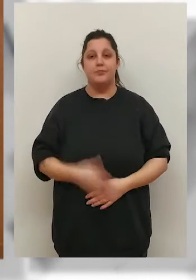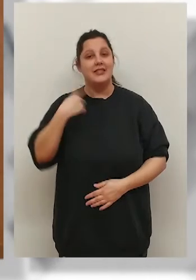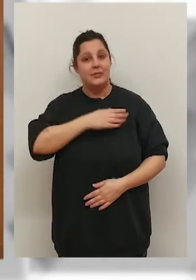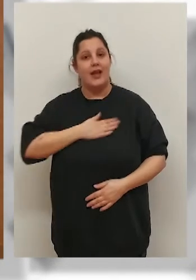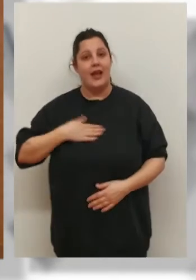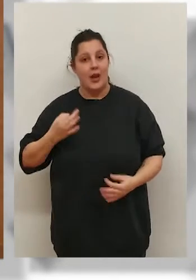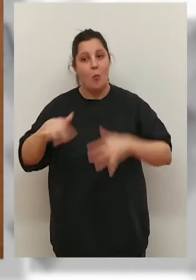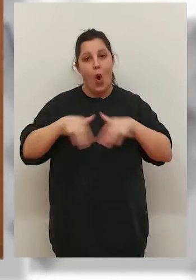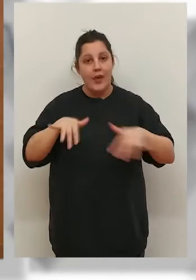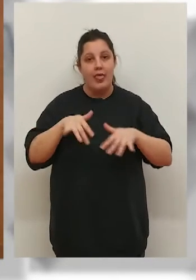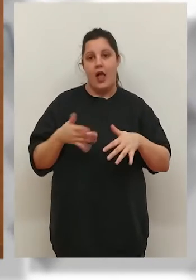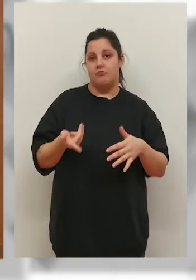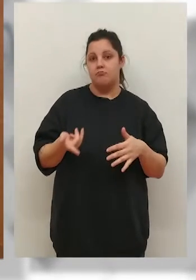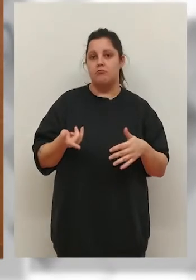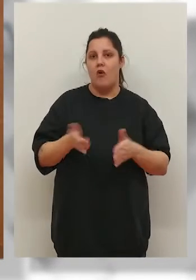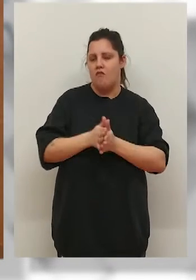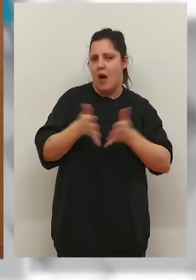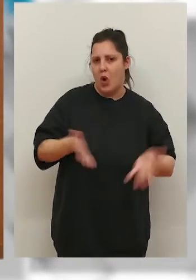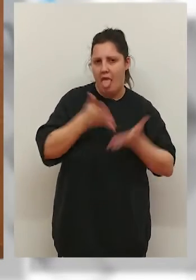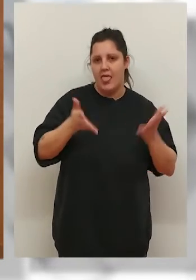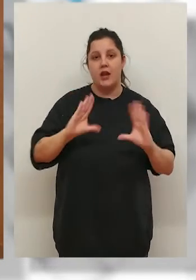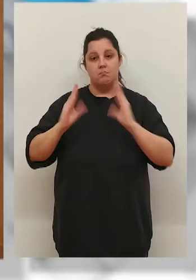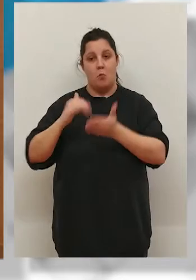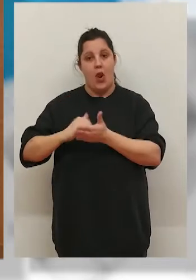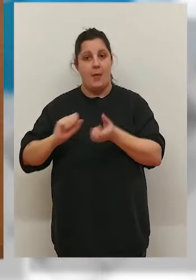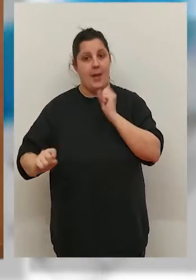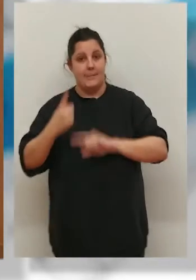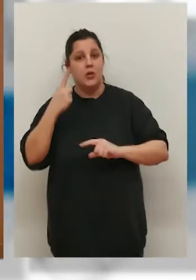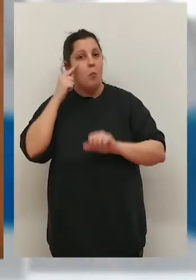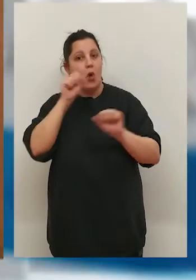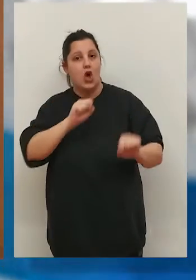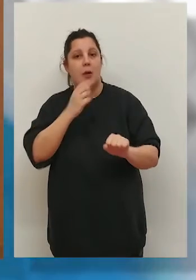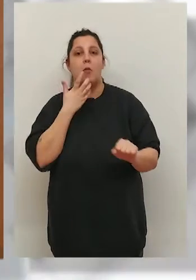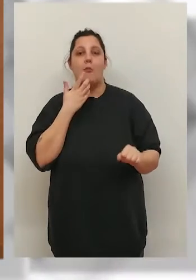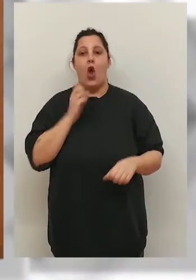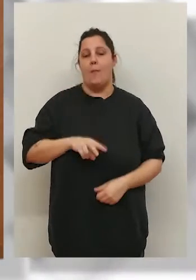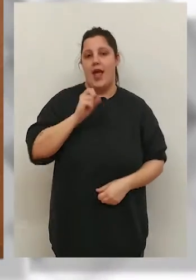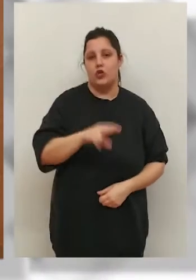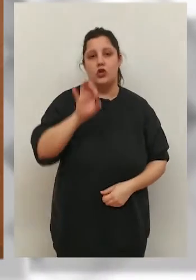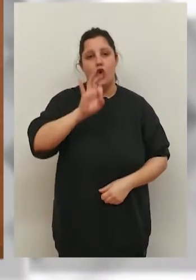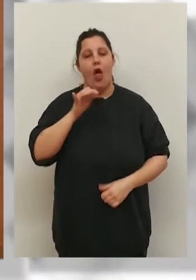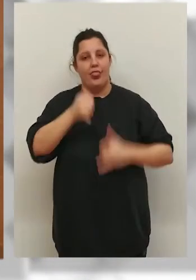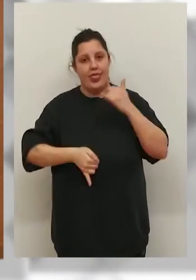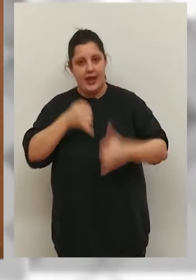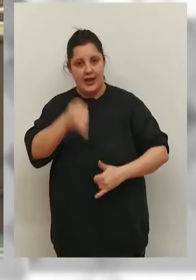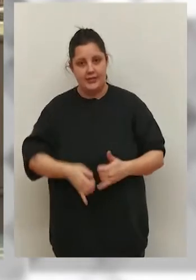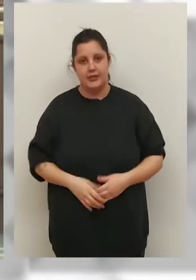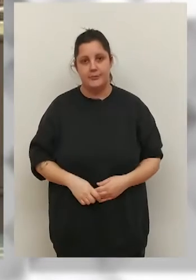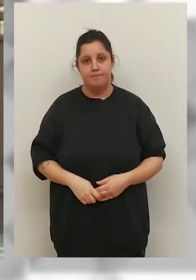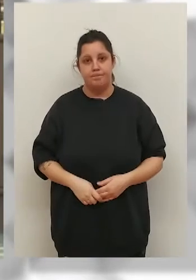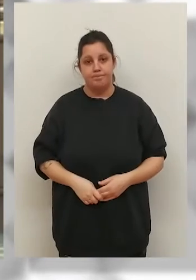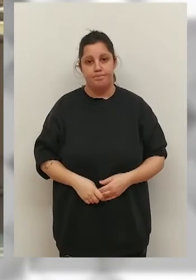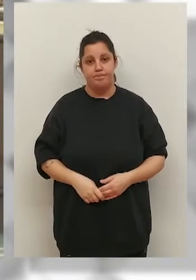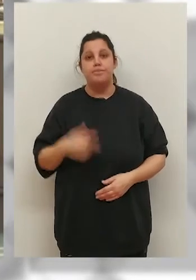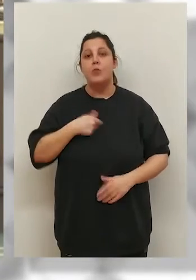público, así como favorecer la movilidad activa y proteger a los más vulnerables, esto es, los peatones o a los ciclistas.